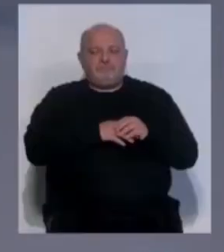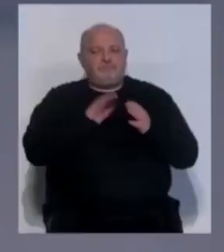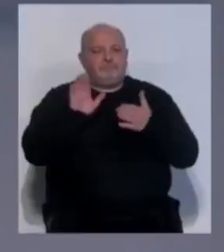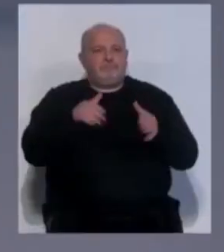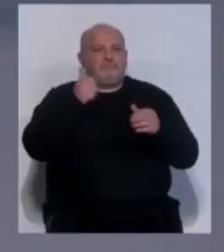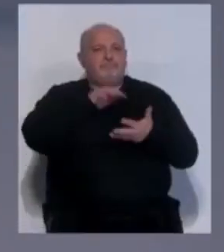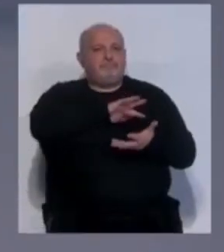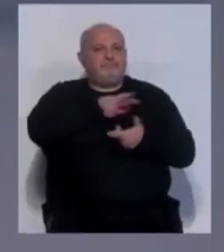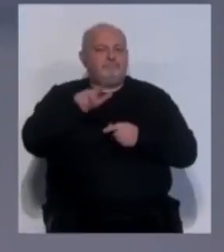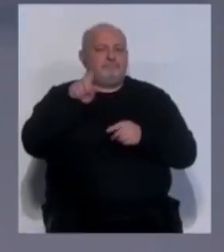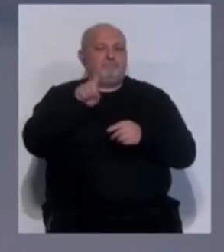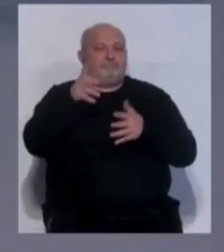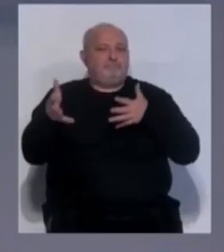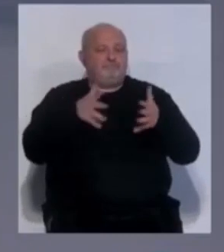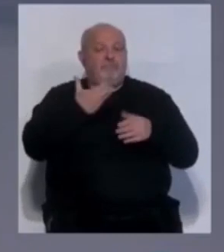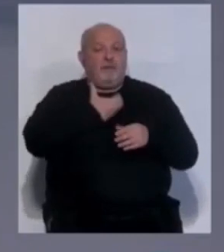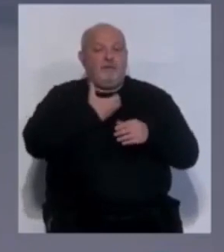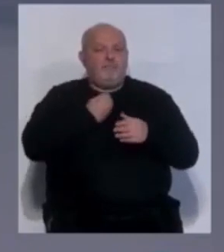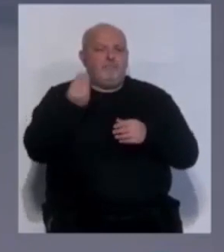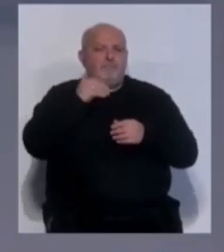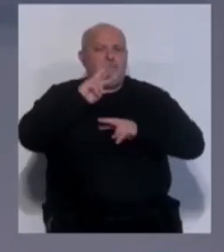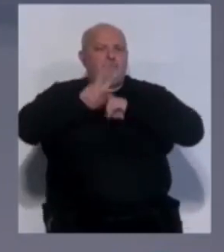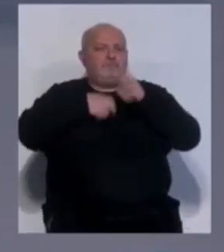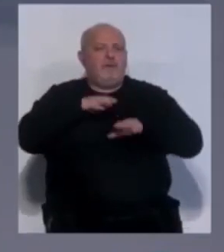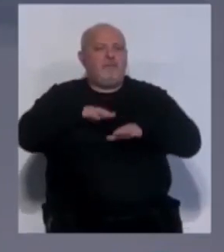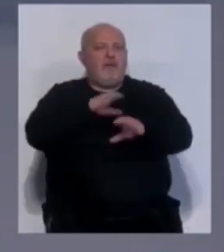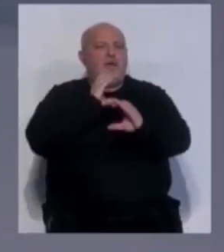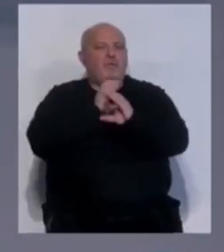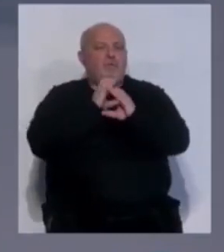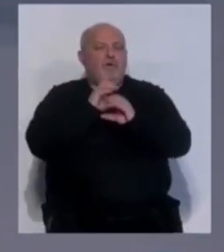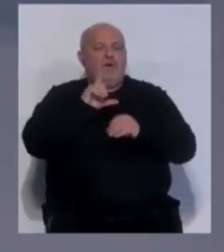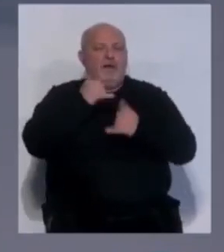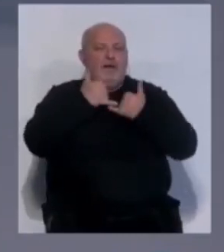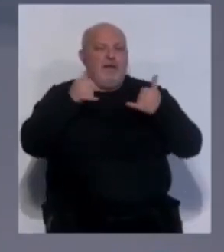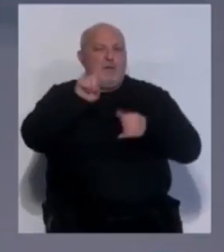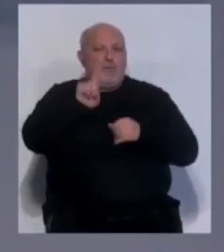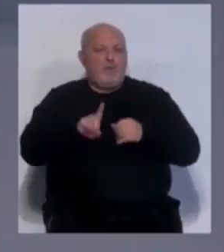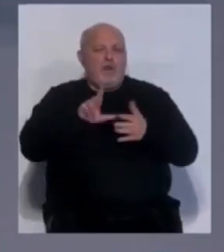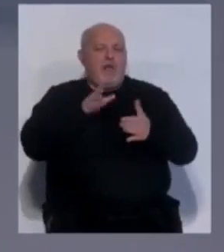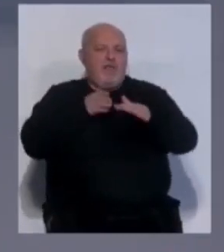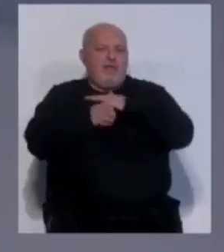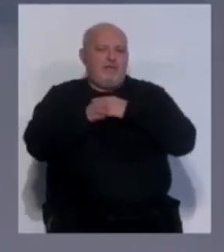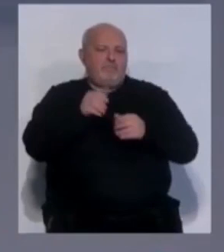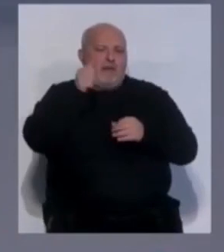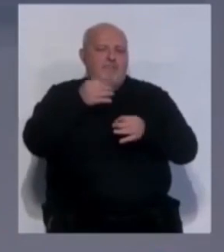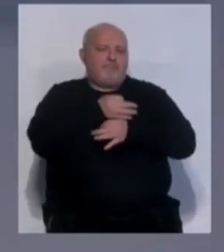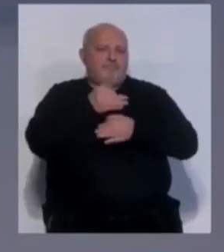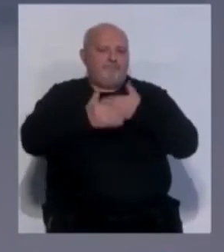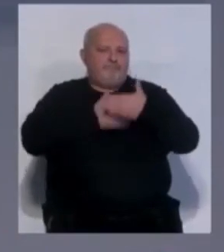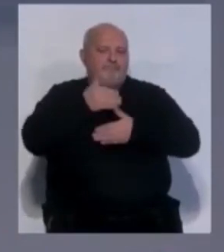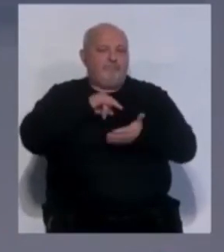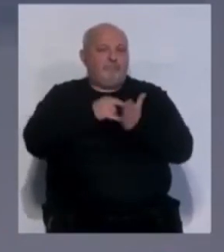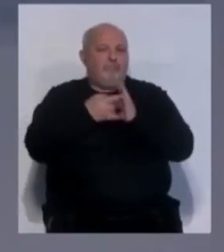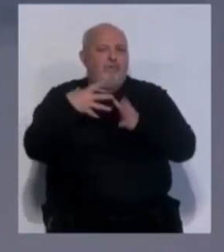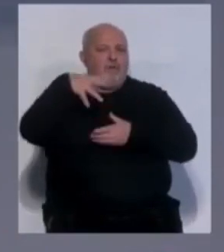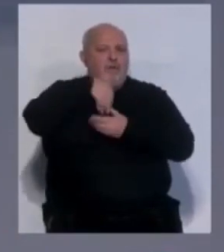Más noticias de este primero de marzo. Ayuntamiento reformará las paradas de autobús de la línea 1 con criterios de accesibilidad y una mayor operatividad. El